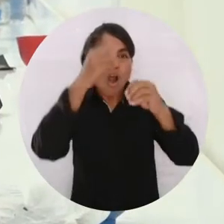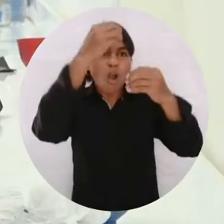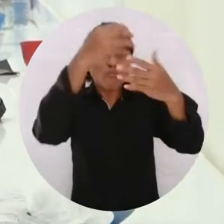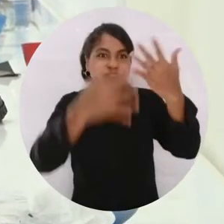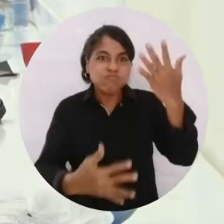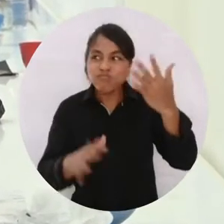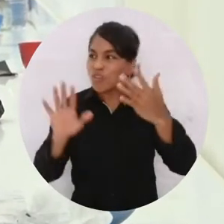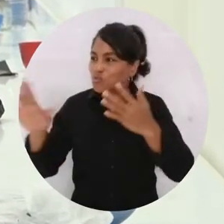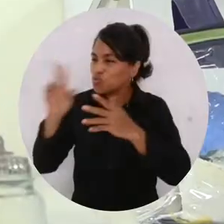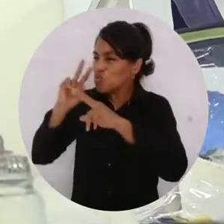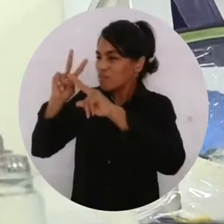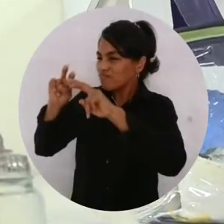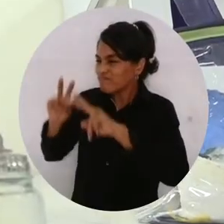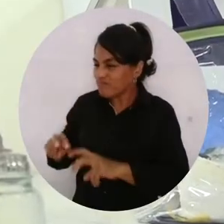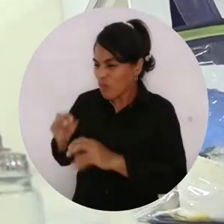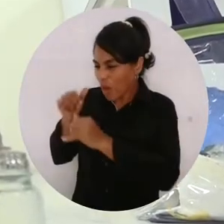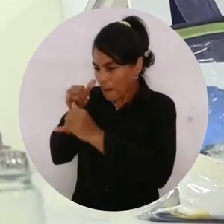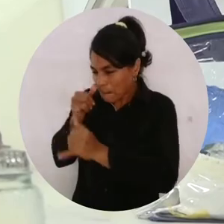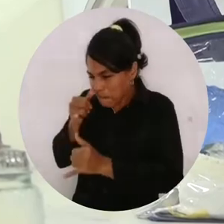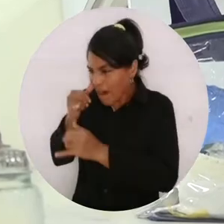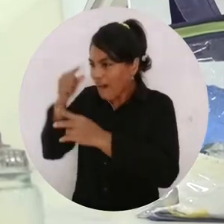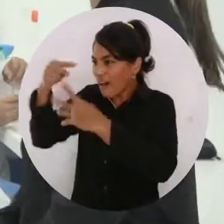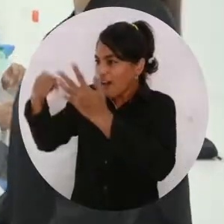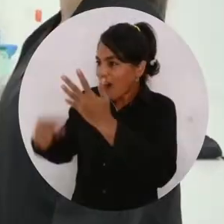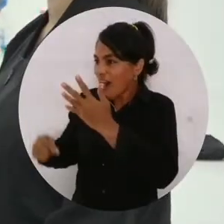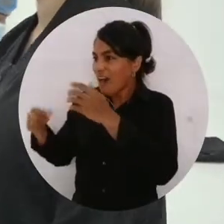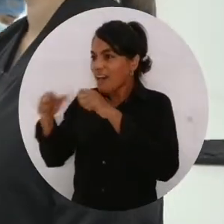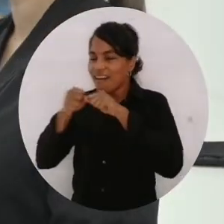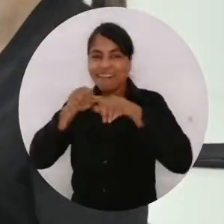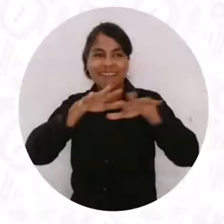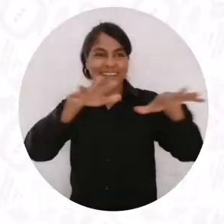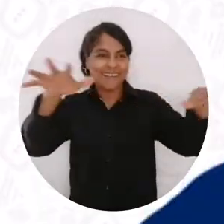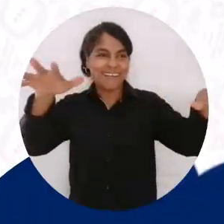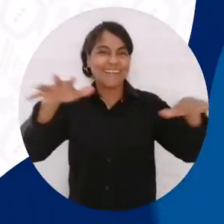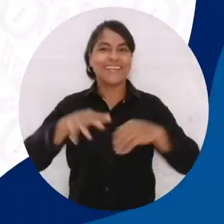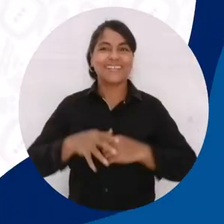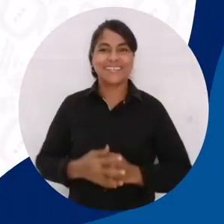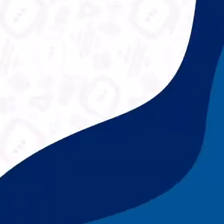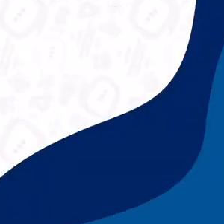producto de actividades de investigación de la Alma Mater esté al alcance global.